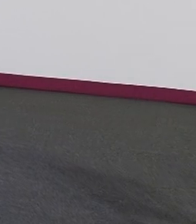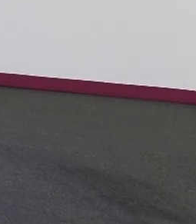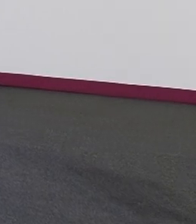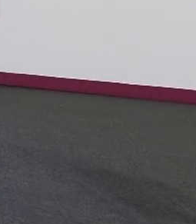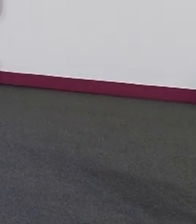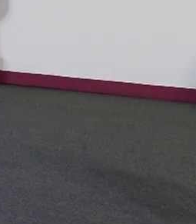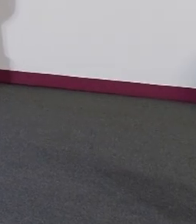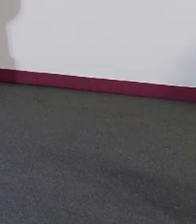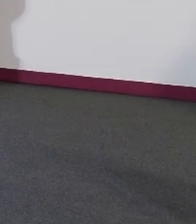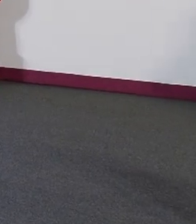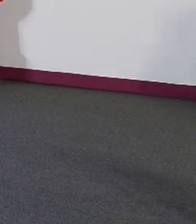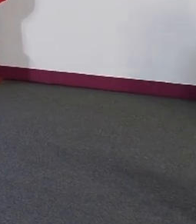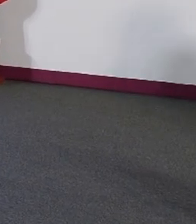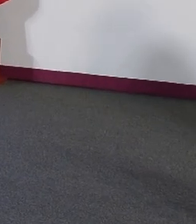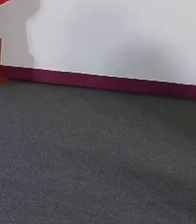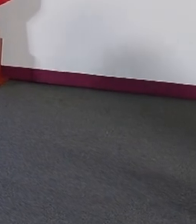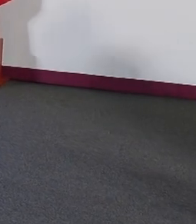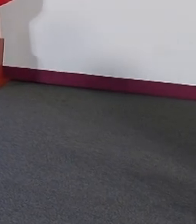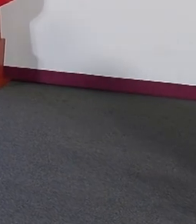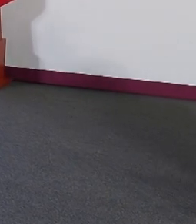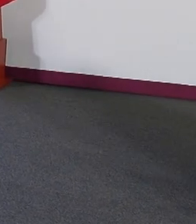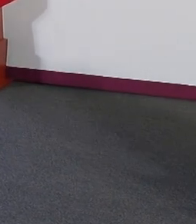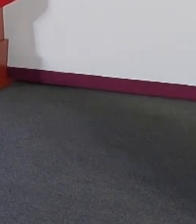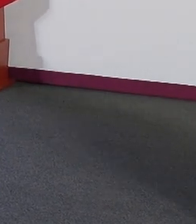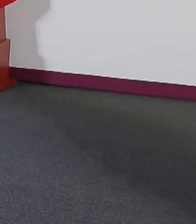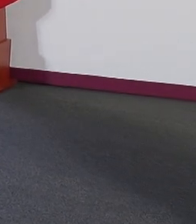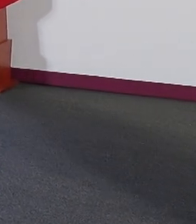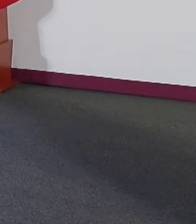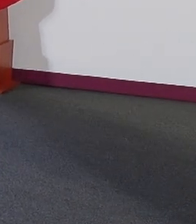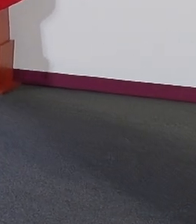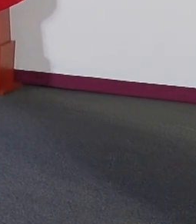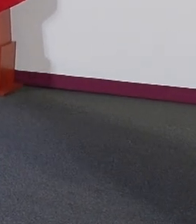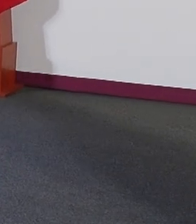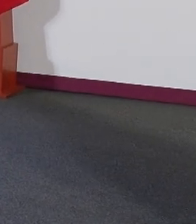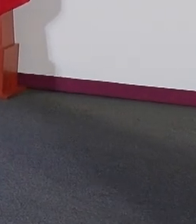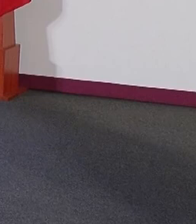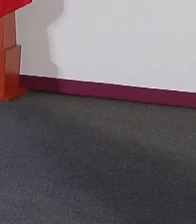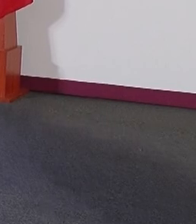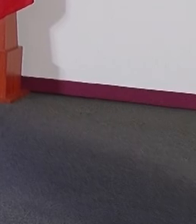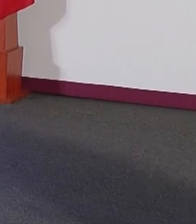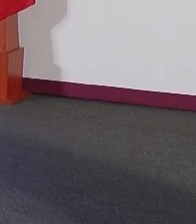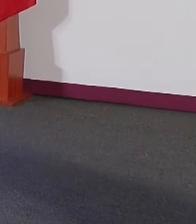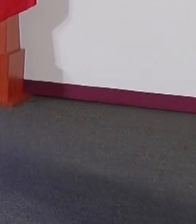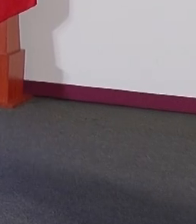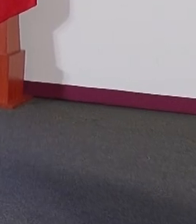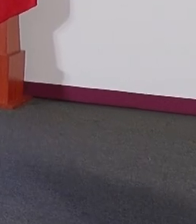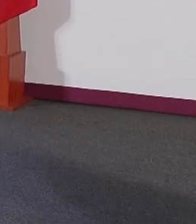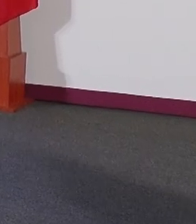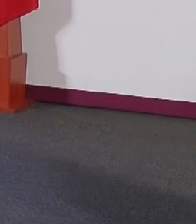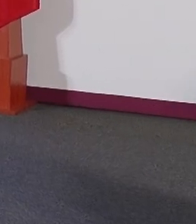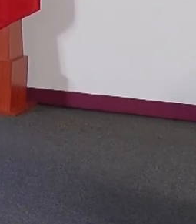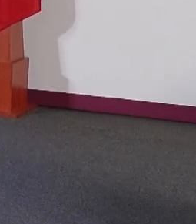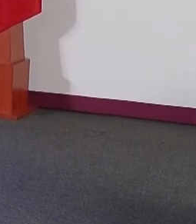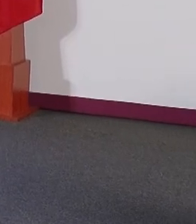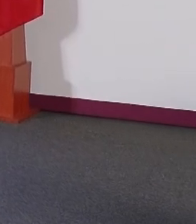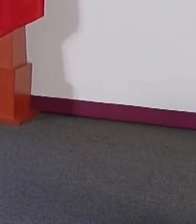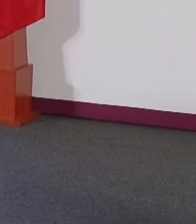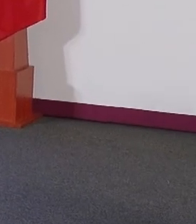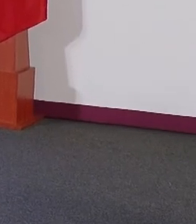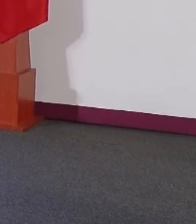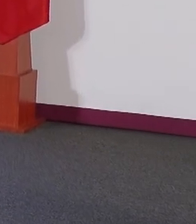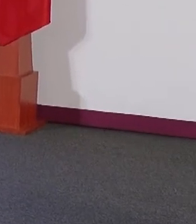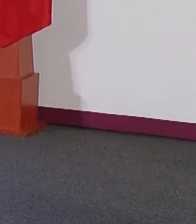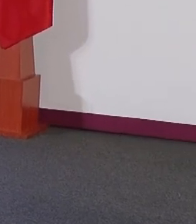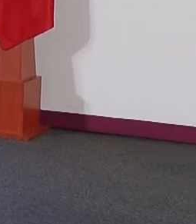Muy buenos días a todos, a todas. El día de hoy está con nosotros